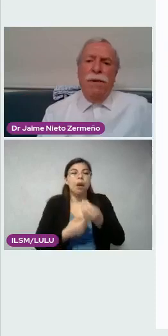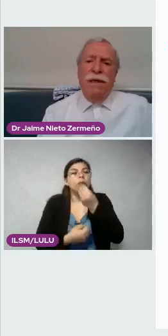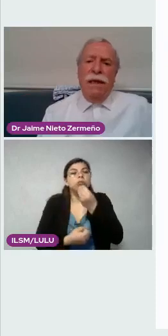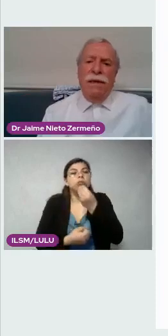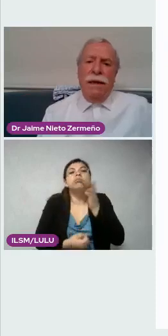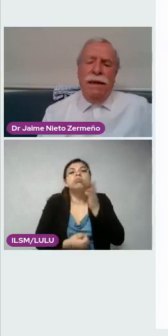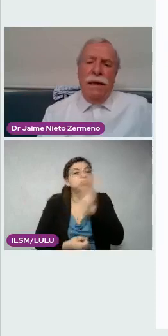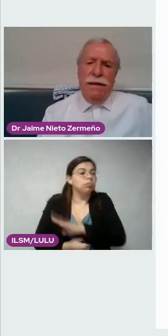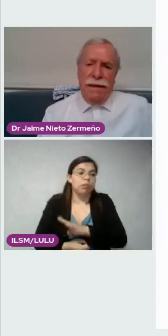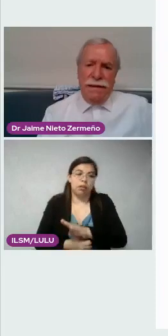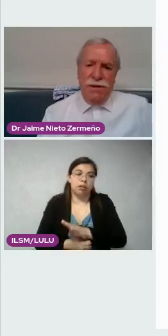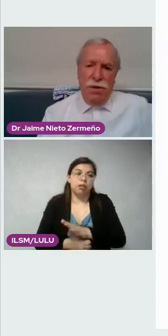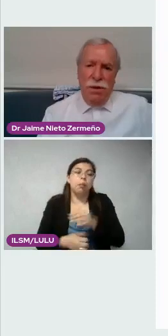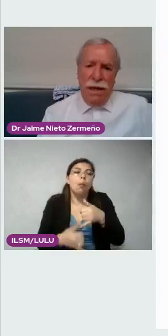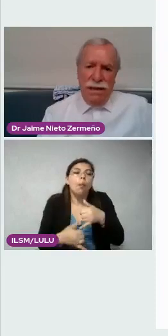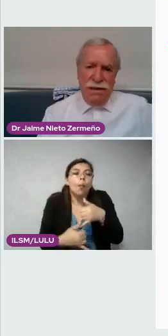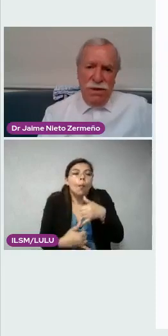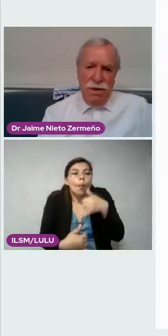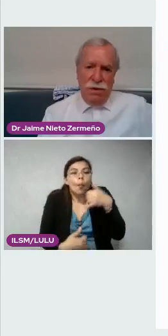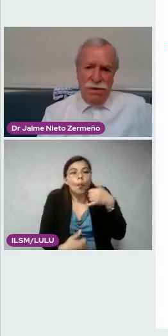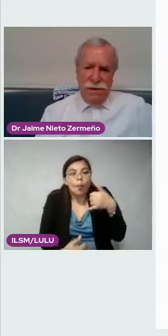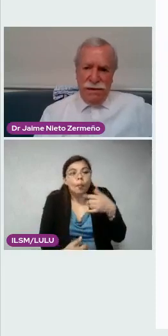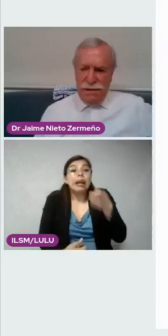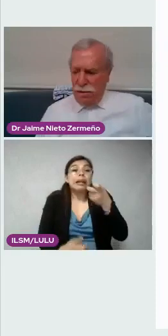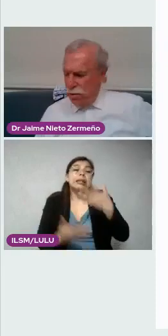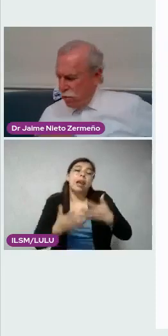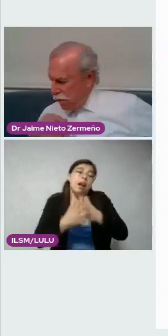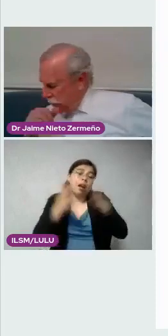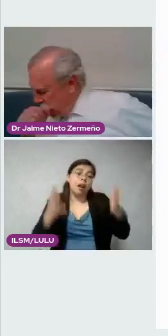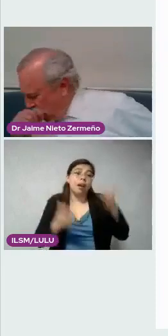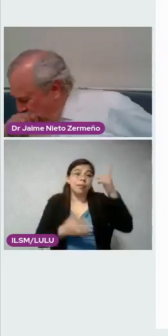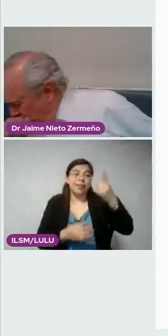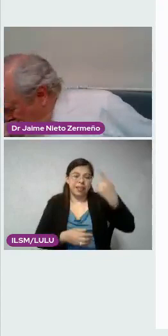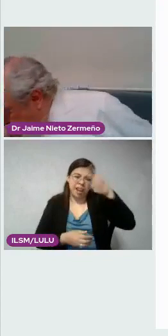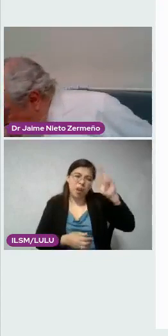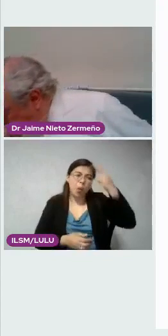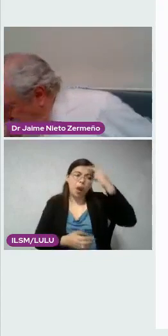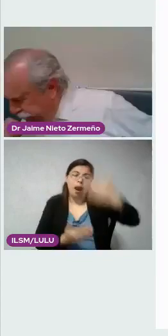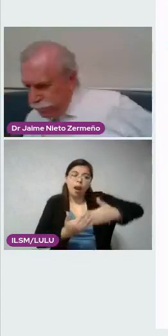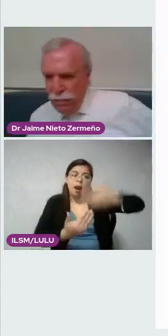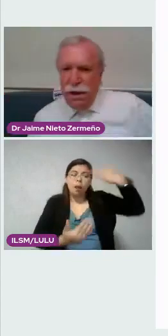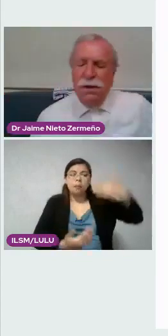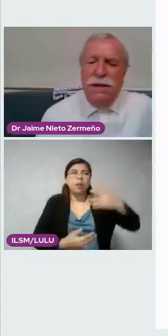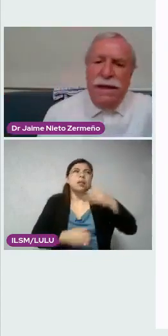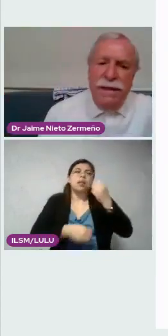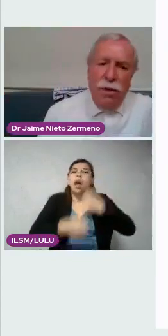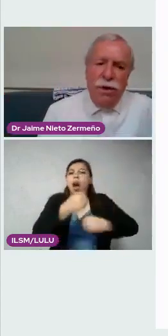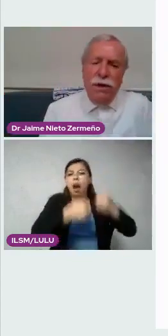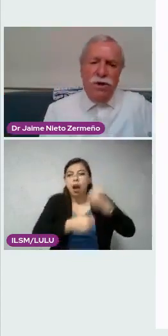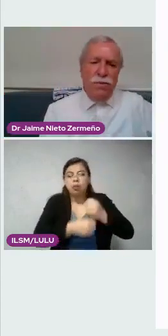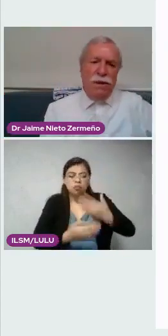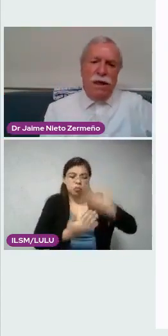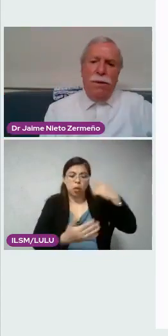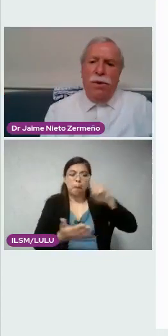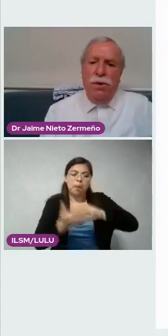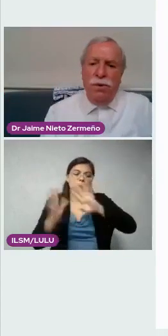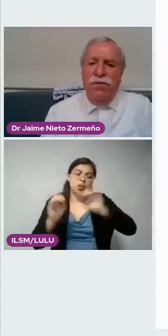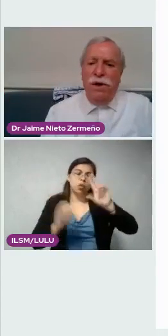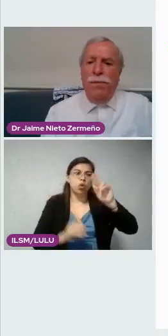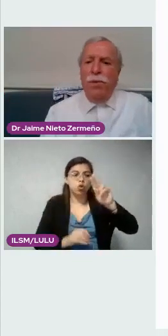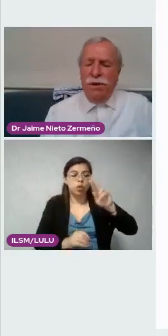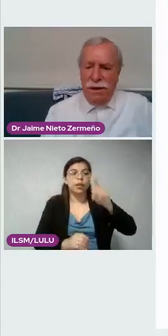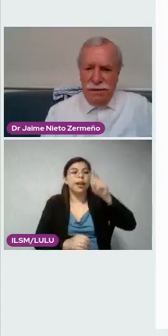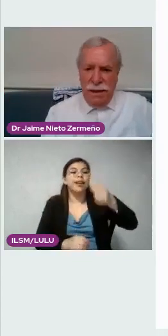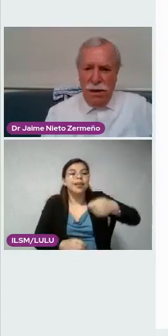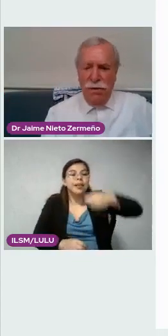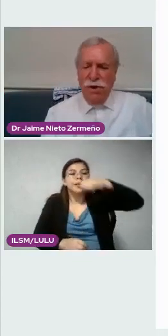programa de la, de la hidratación oral que se dio entre los sesentas y los ochentas, se generó aquí en el hospital por el doctor